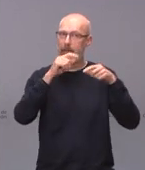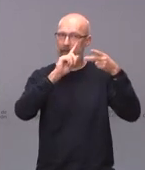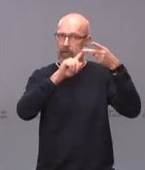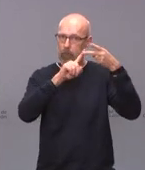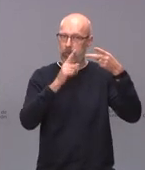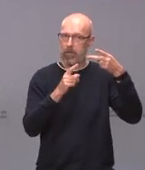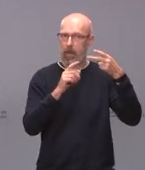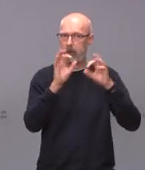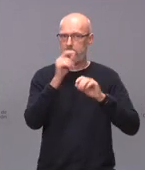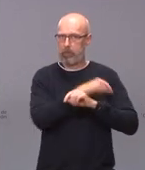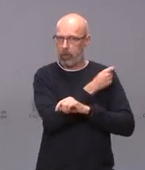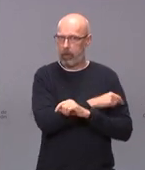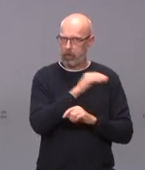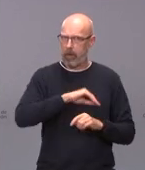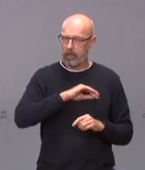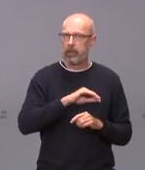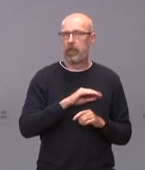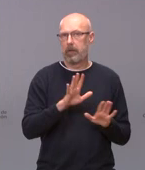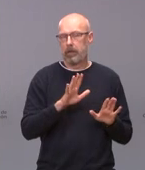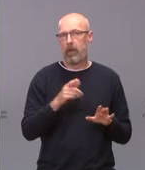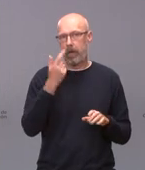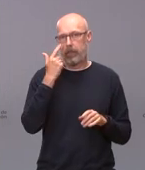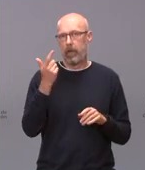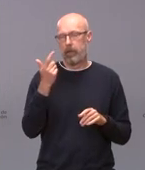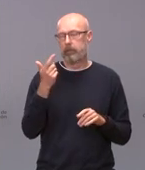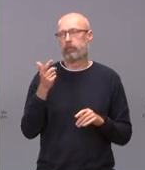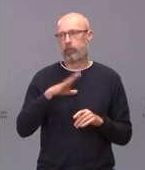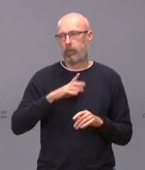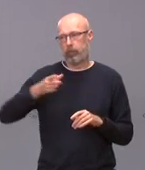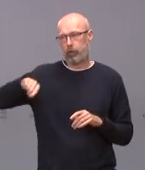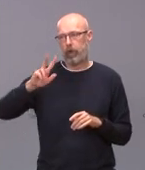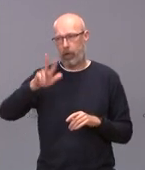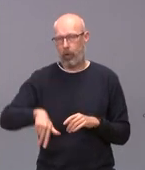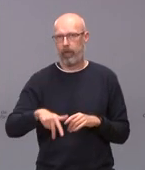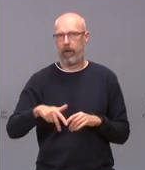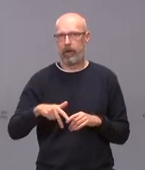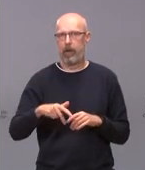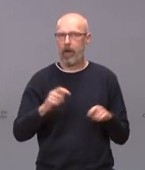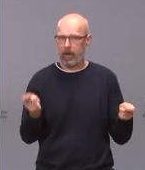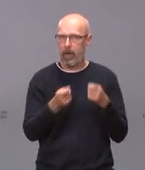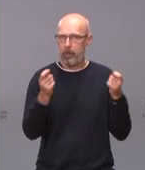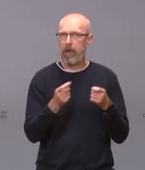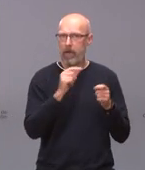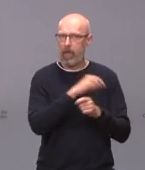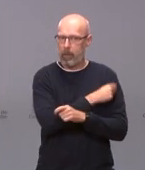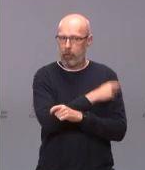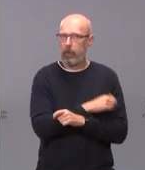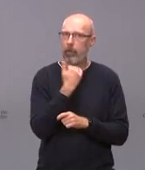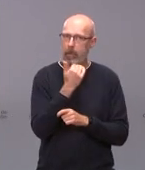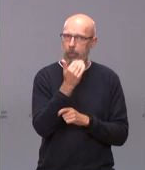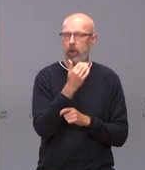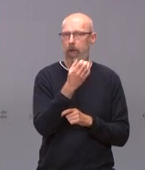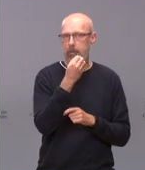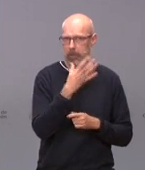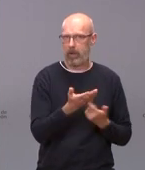que podamos reconocer que la campaña de vacunación en Zamora va bien y naturalmente que estamos dispuestos a